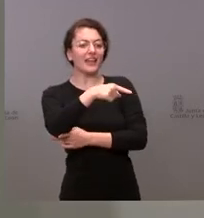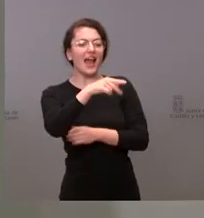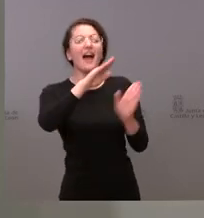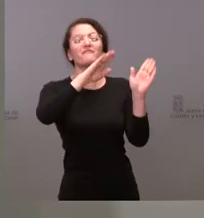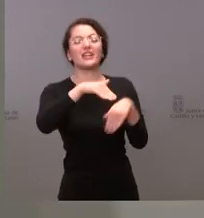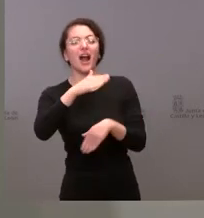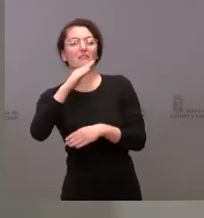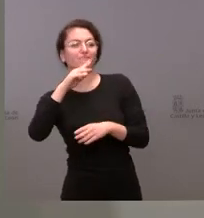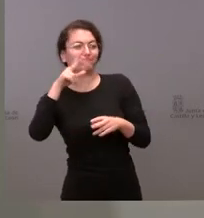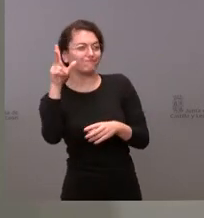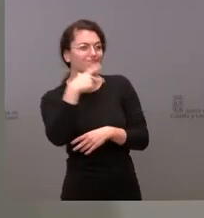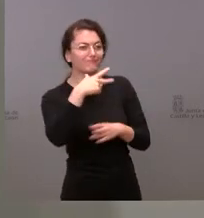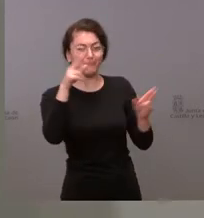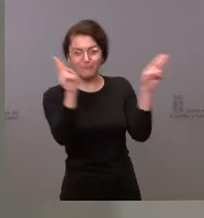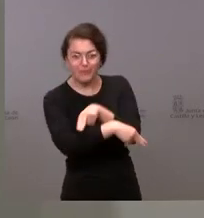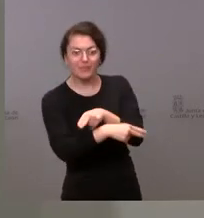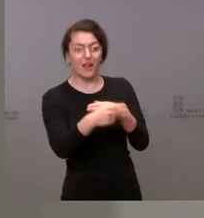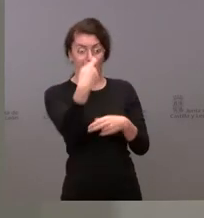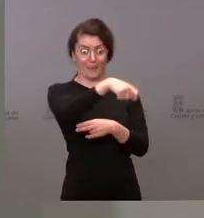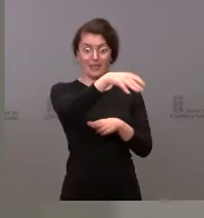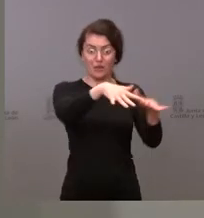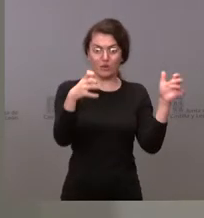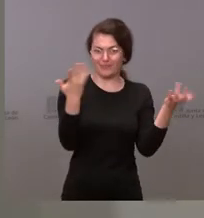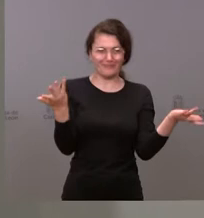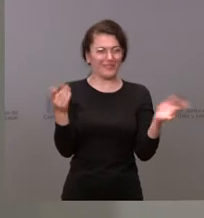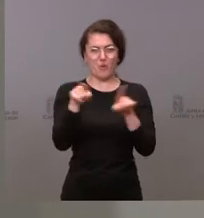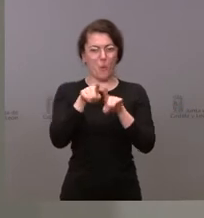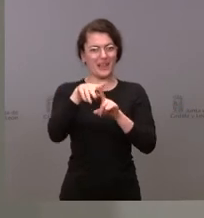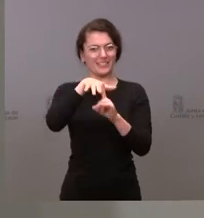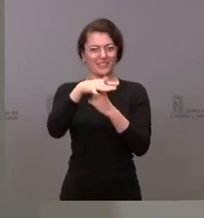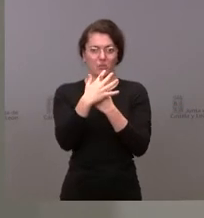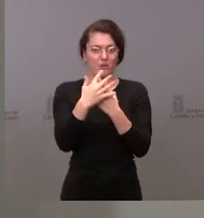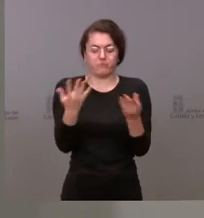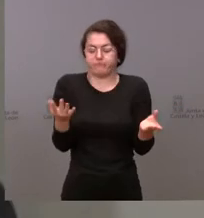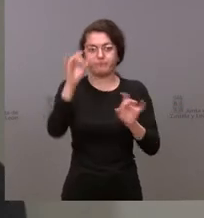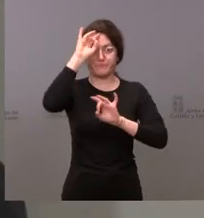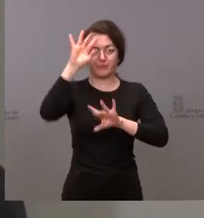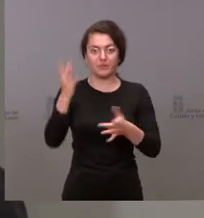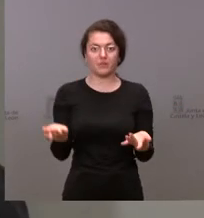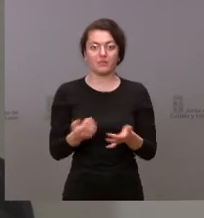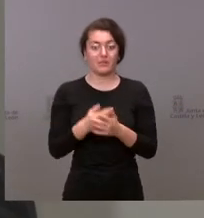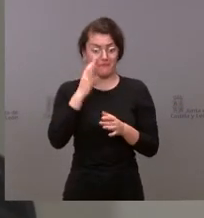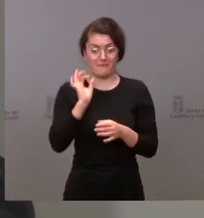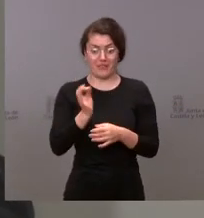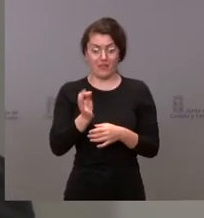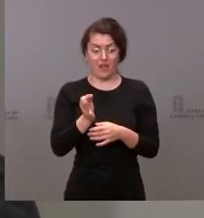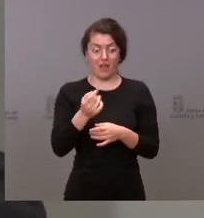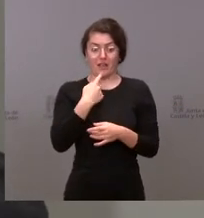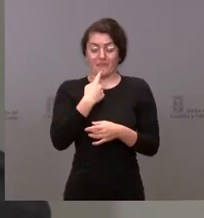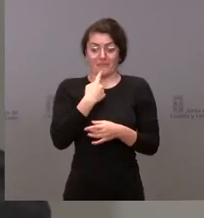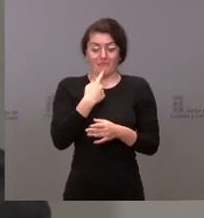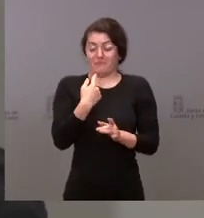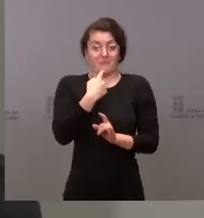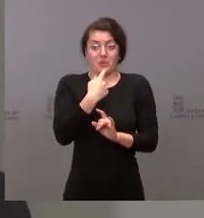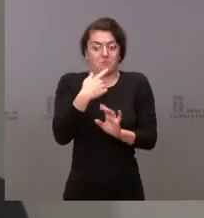estamos en una situación insisto que es desde mi punto de vista inusitada o sea yo de verdad no acabo